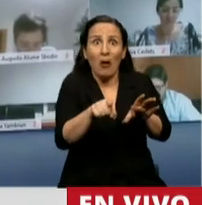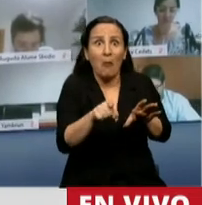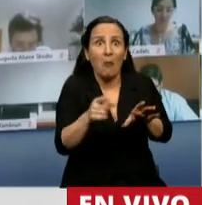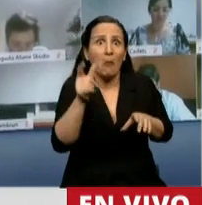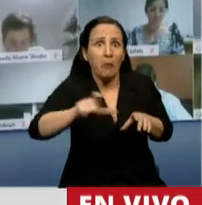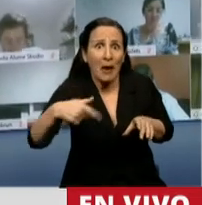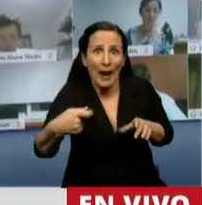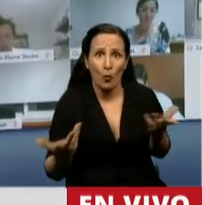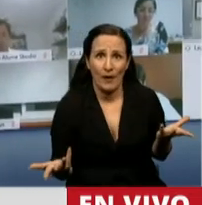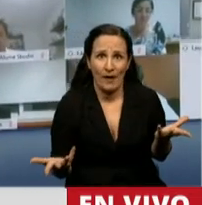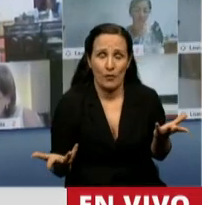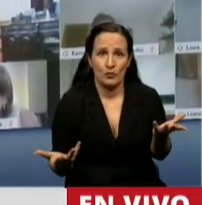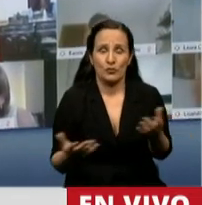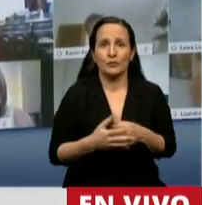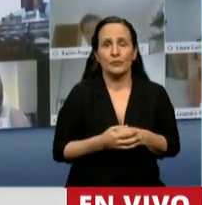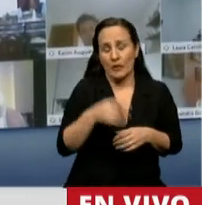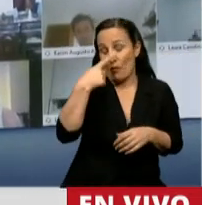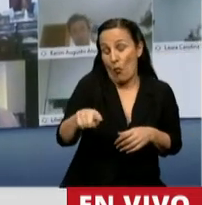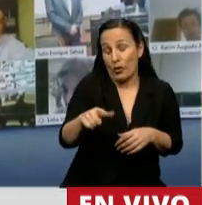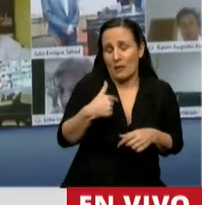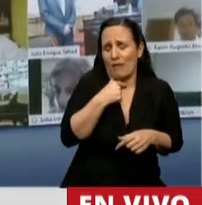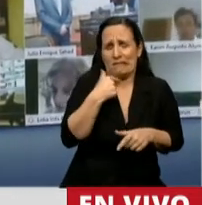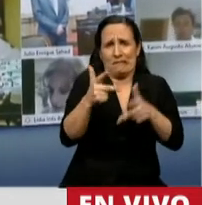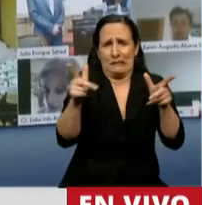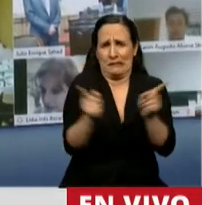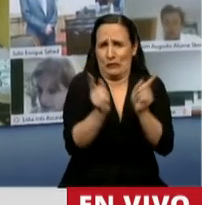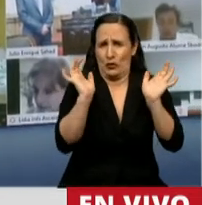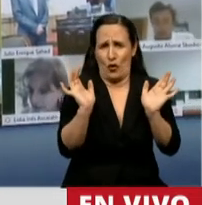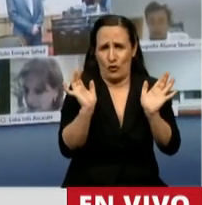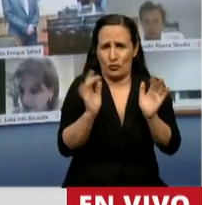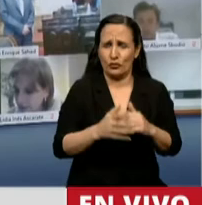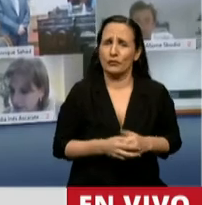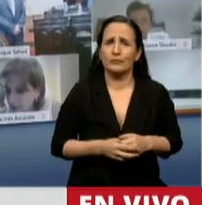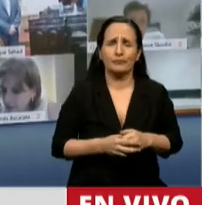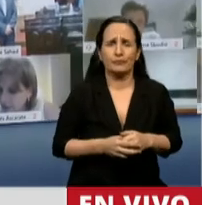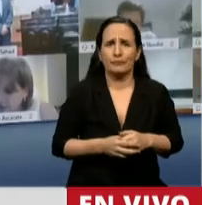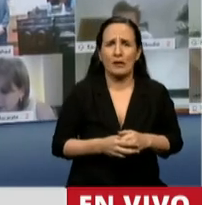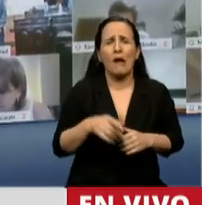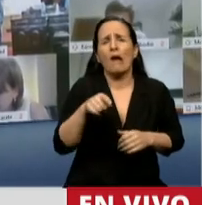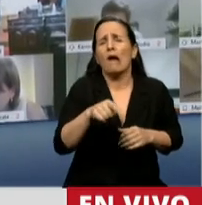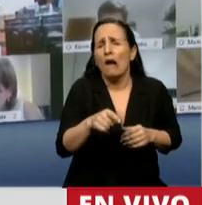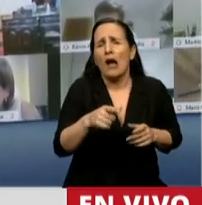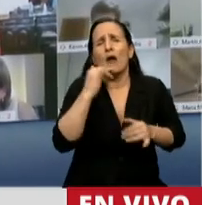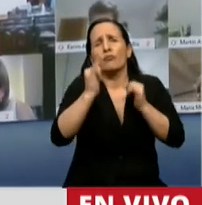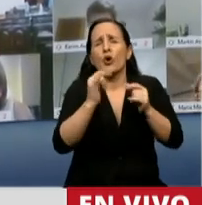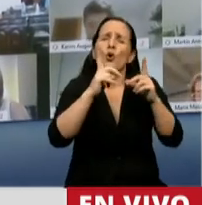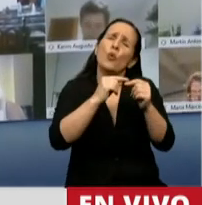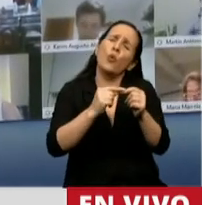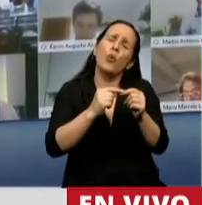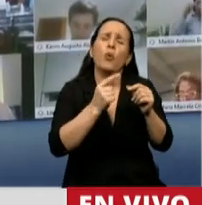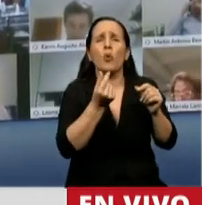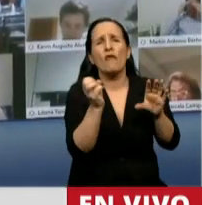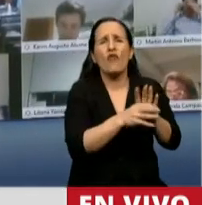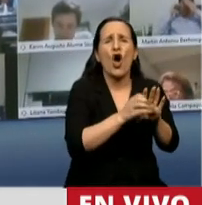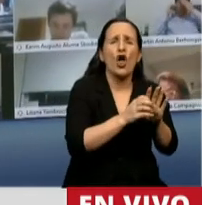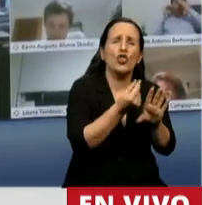Y por último, quiero ser muy corto. Acá se han dado innumerables montos de los fondos. Se ha